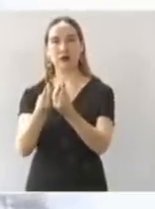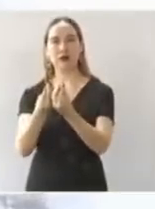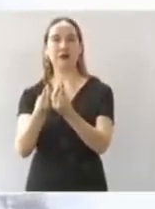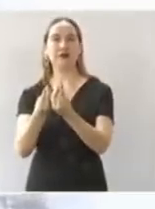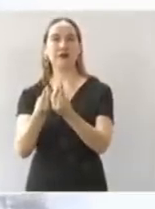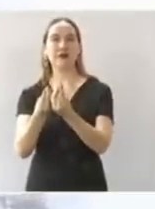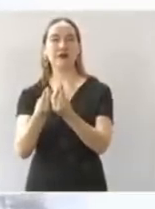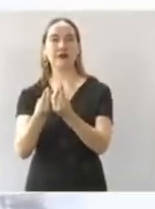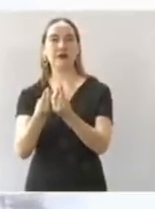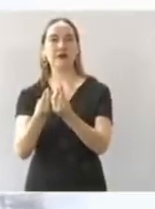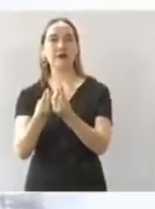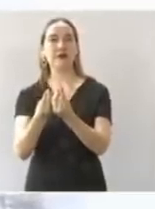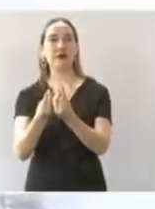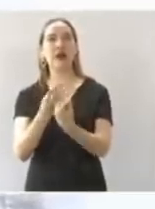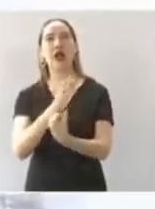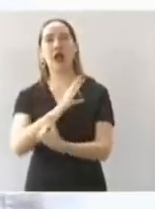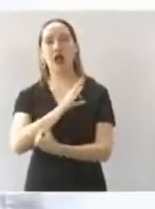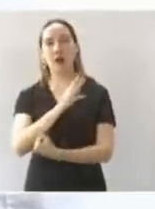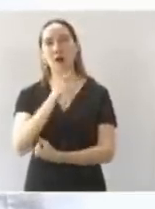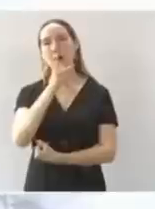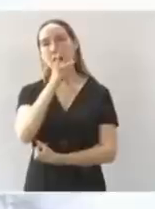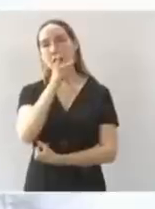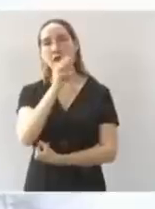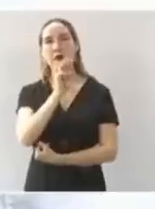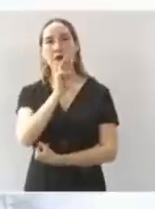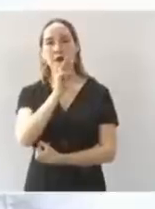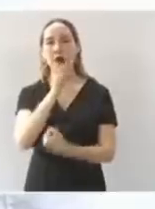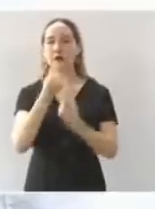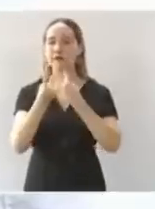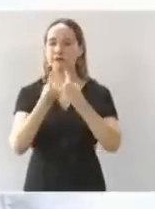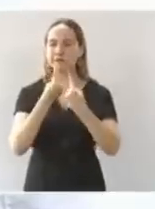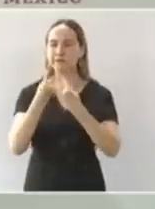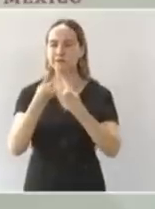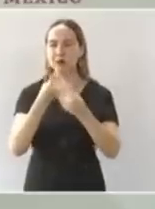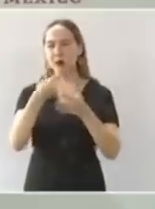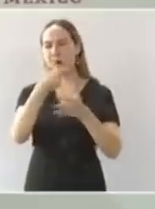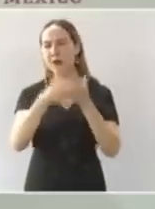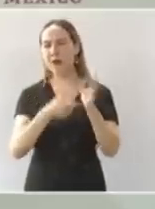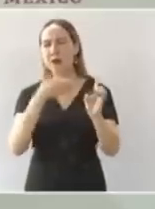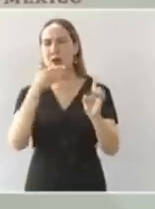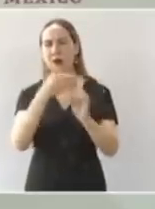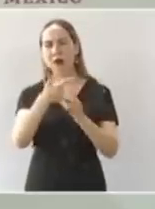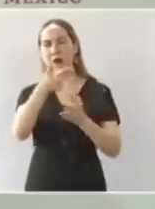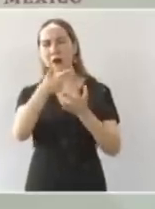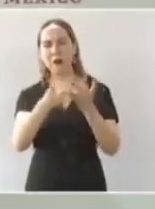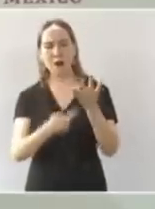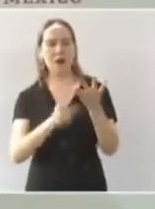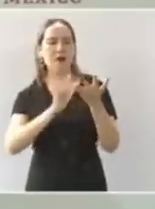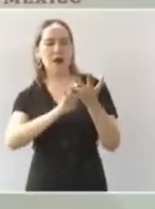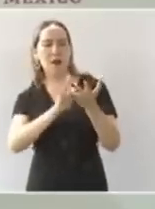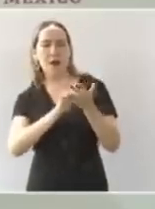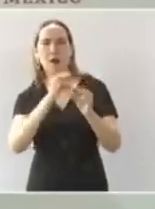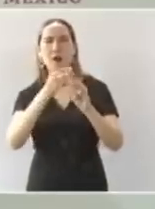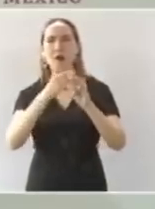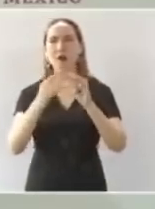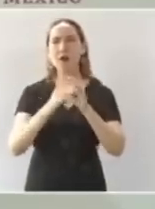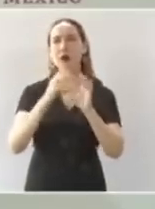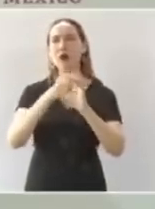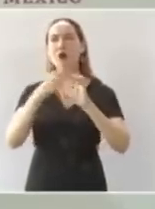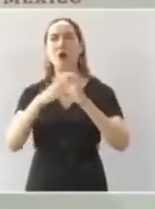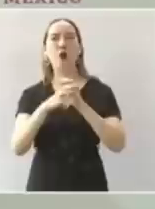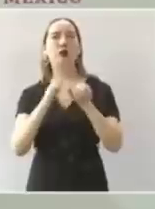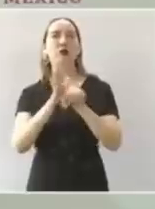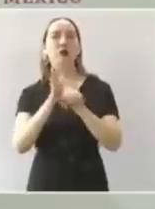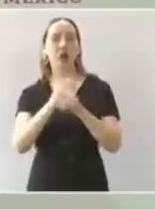sociedades de madres de padres de familia decidan que hacer con ese presupuesto para mejorar los